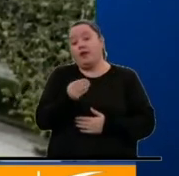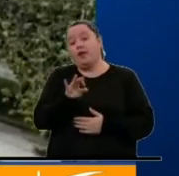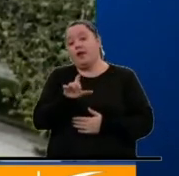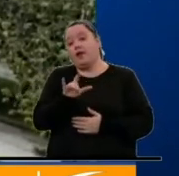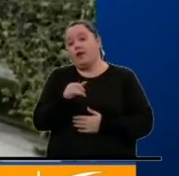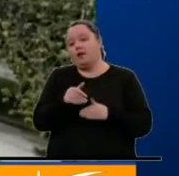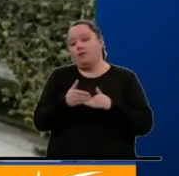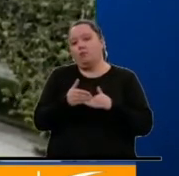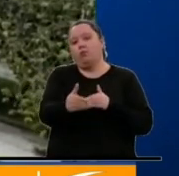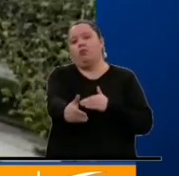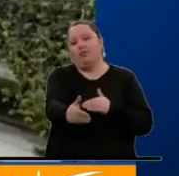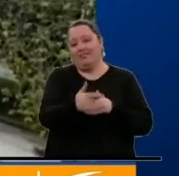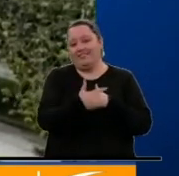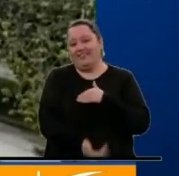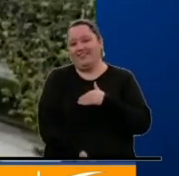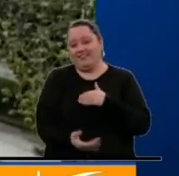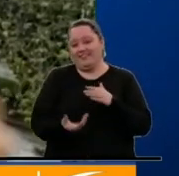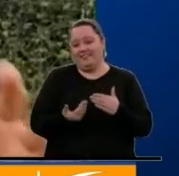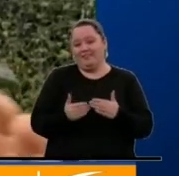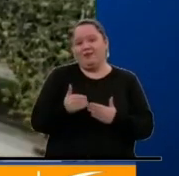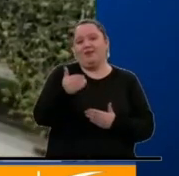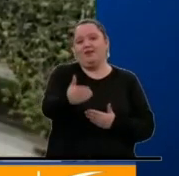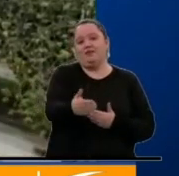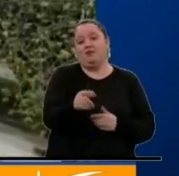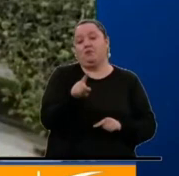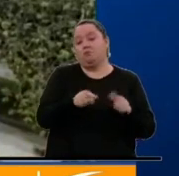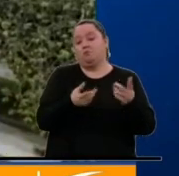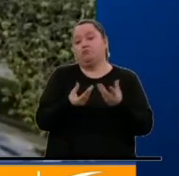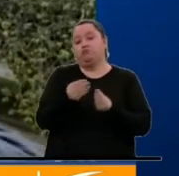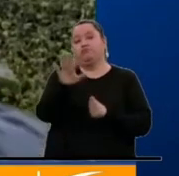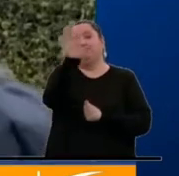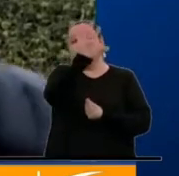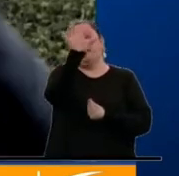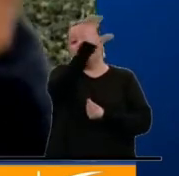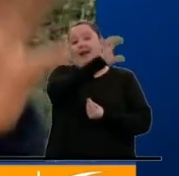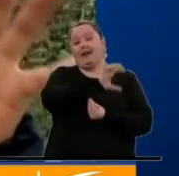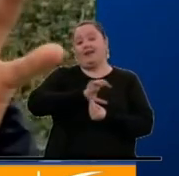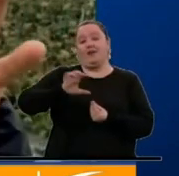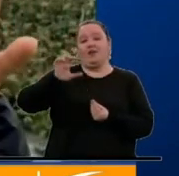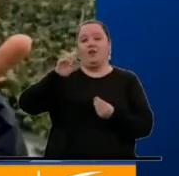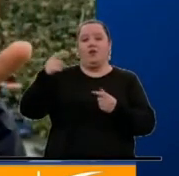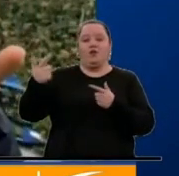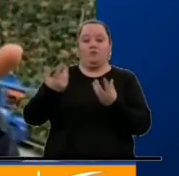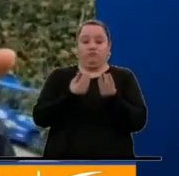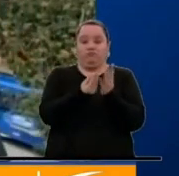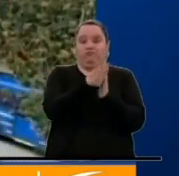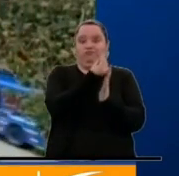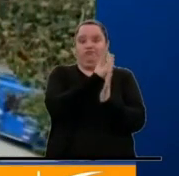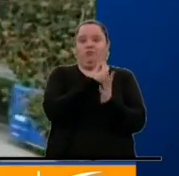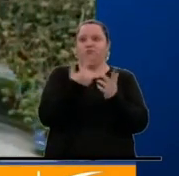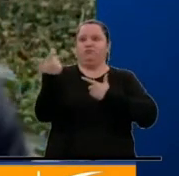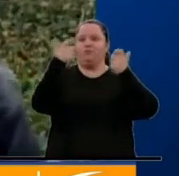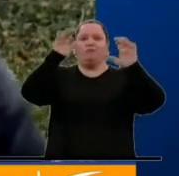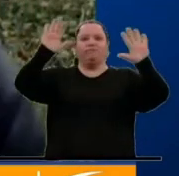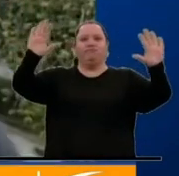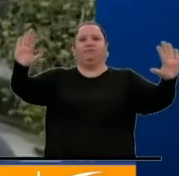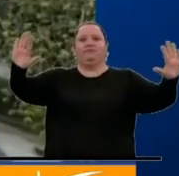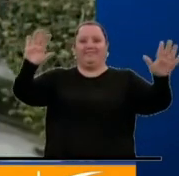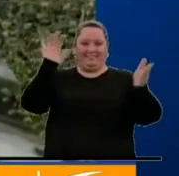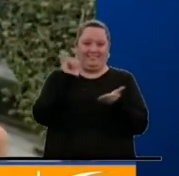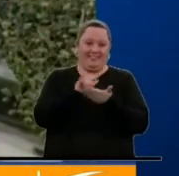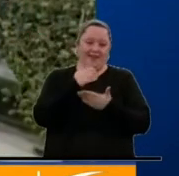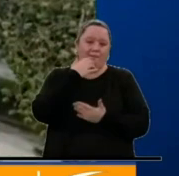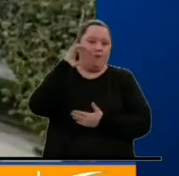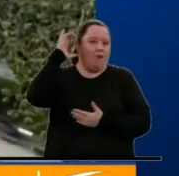tarde y que, por tanto, lo que aspiran muchas comunidades en las regiones, que es este cese multilateral al fuego, como el que está viviendo